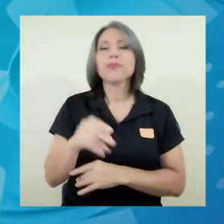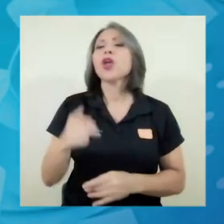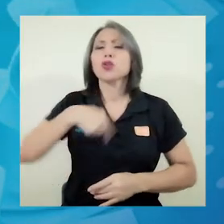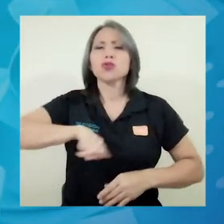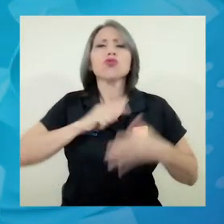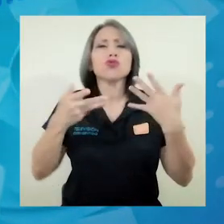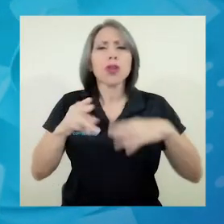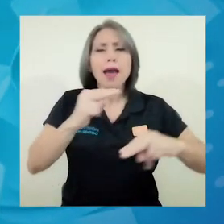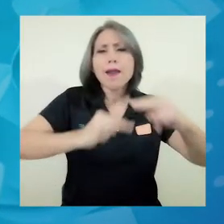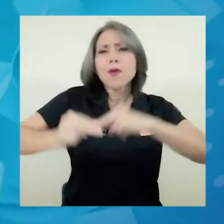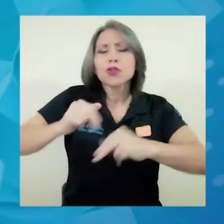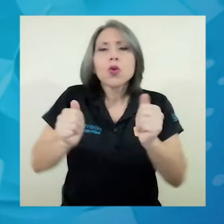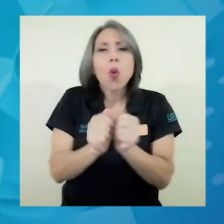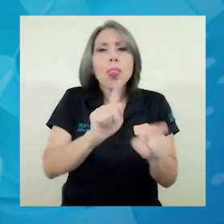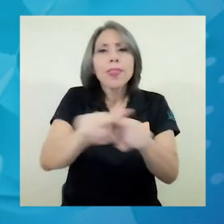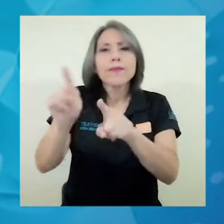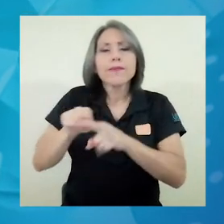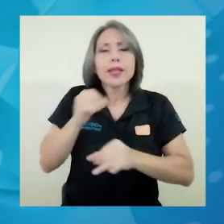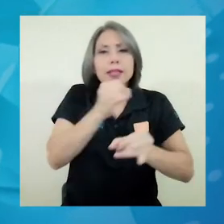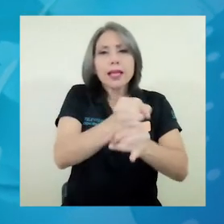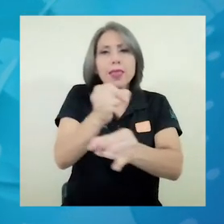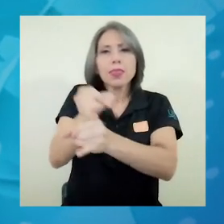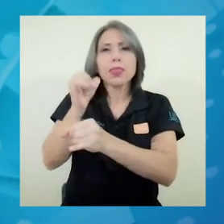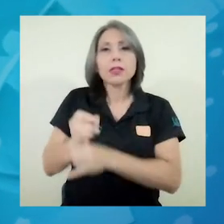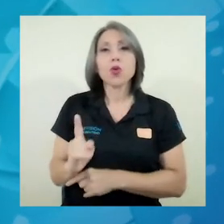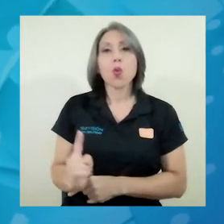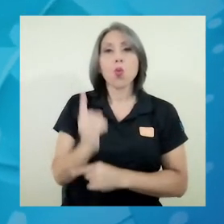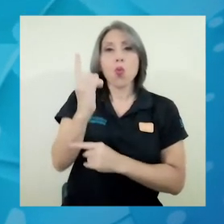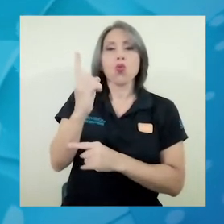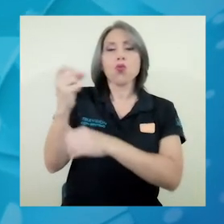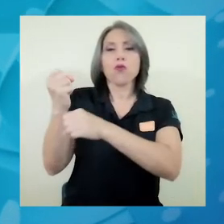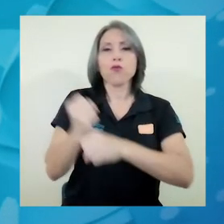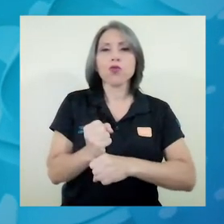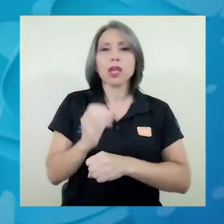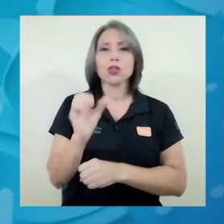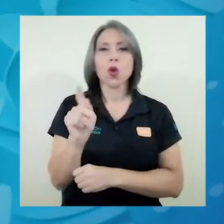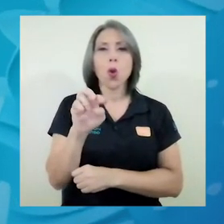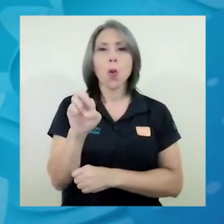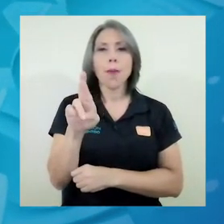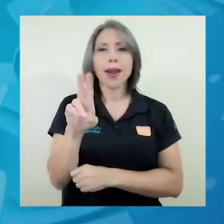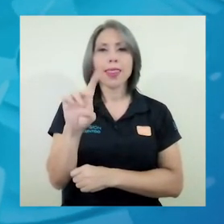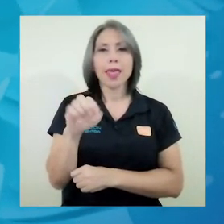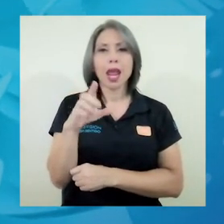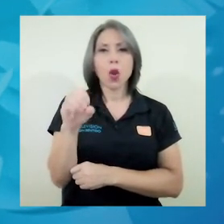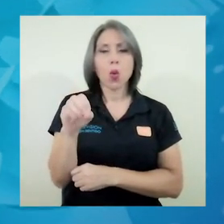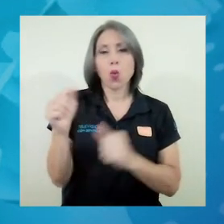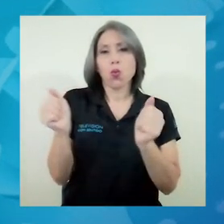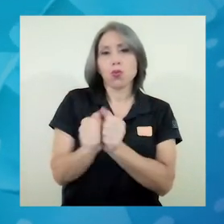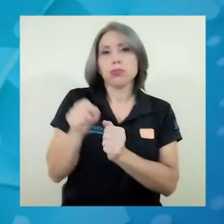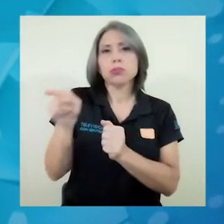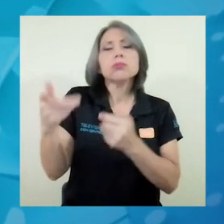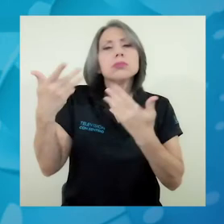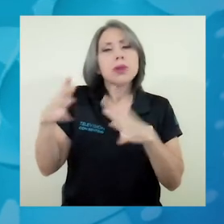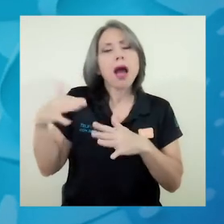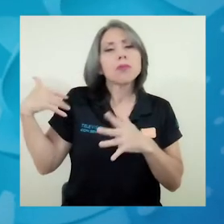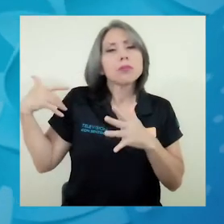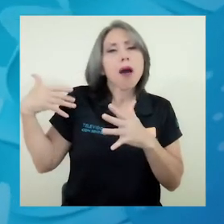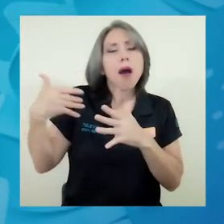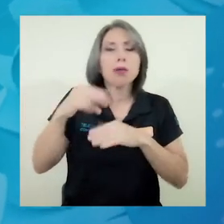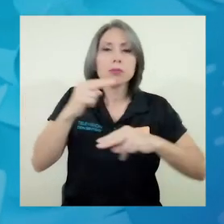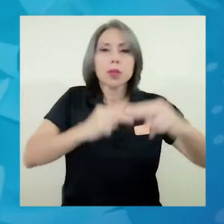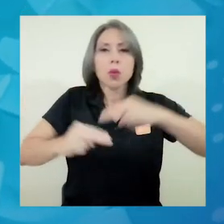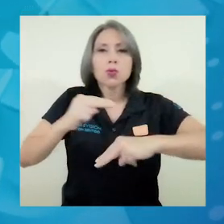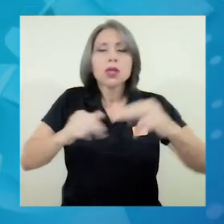con diferentes entes, uno de ellos la Fundación Omar Dengo, con quien hemos venido teniendo una